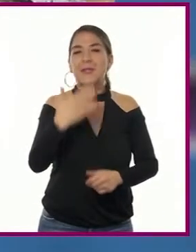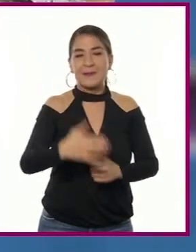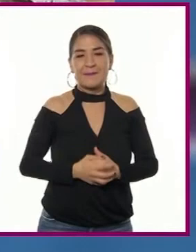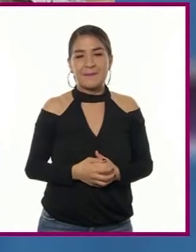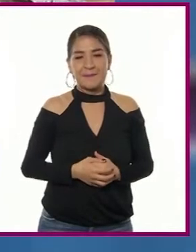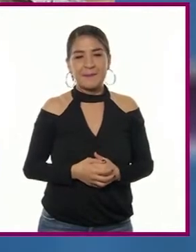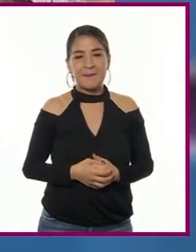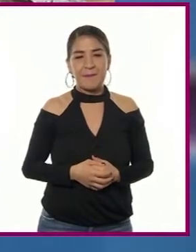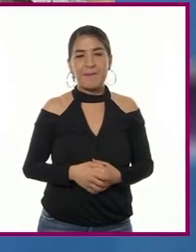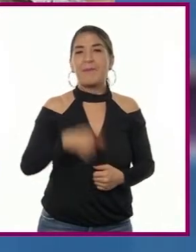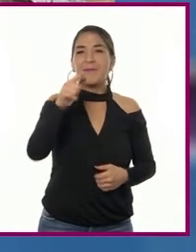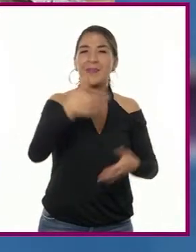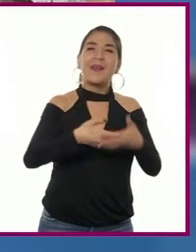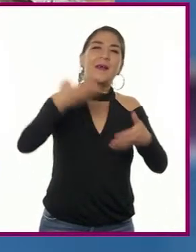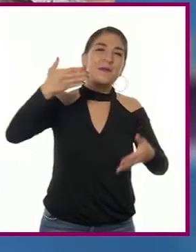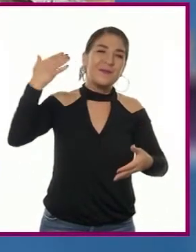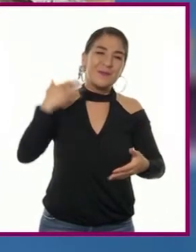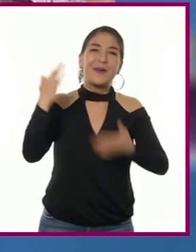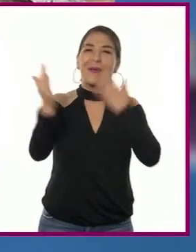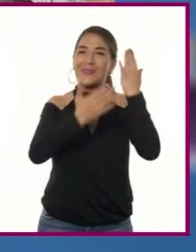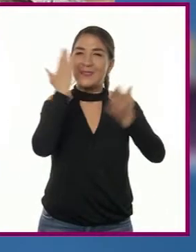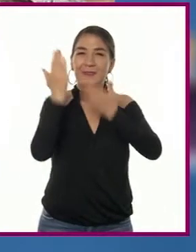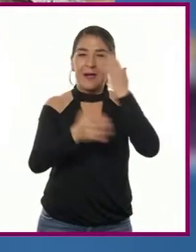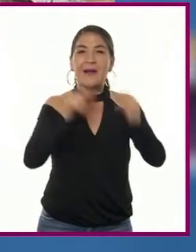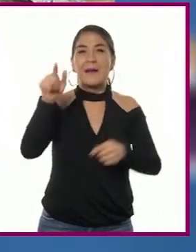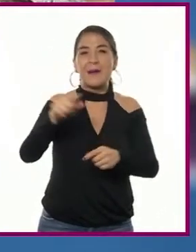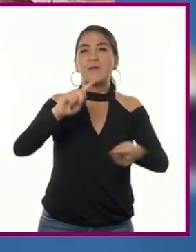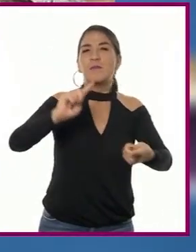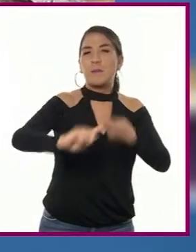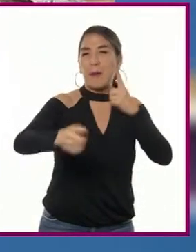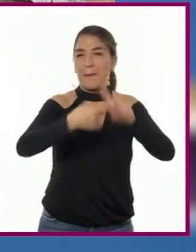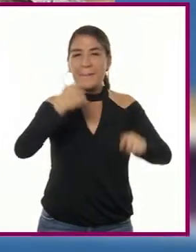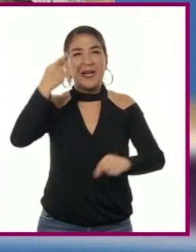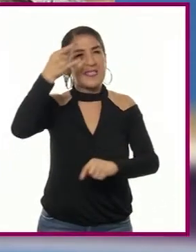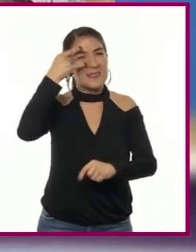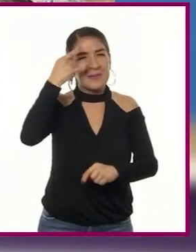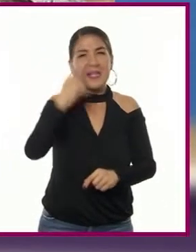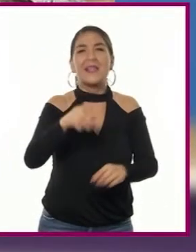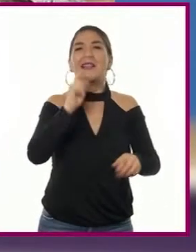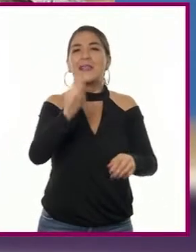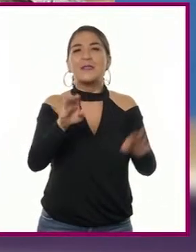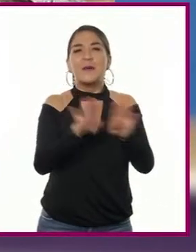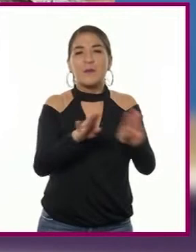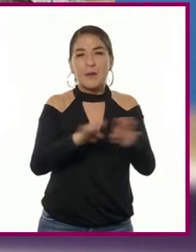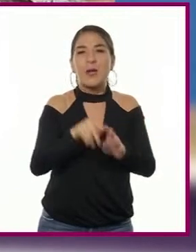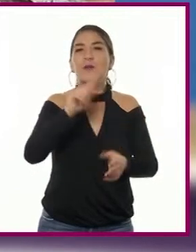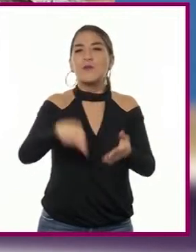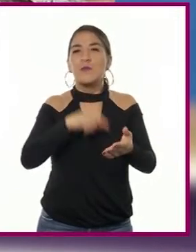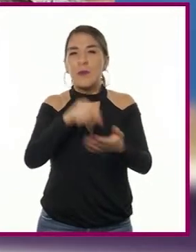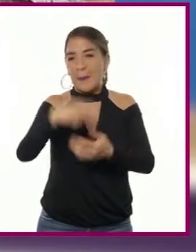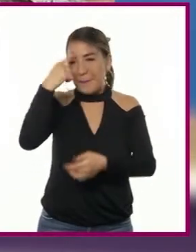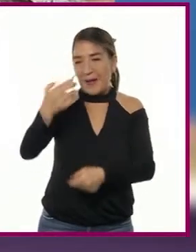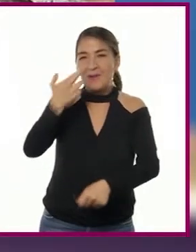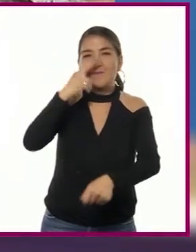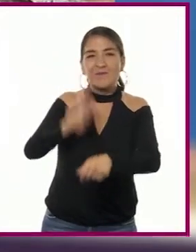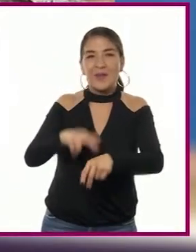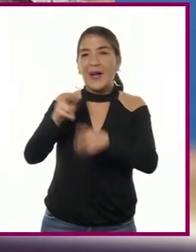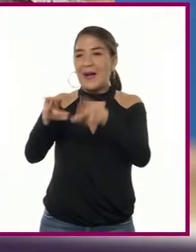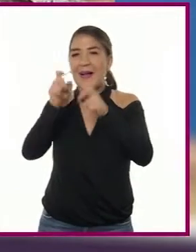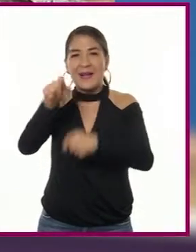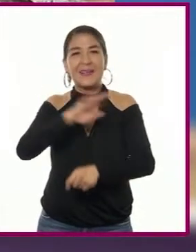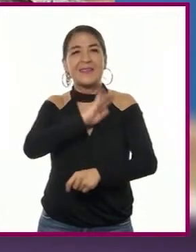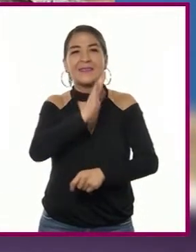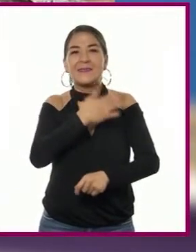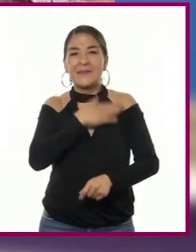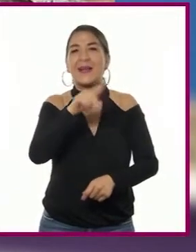Como estudiaron en sesiones anteriores, piratas y corsarios se dedicaron a acechar las rutas marítimas entre España y